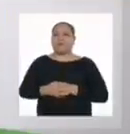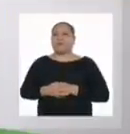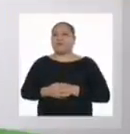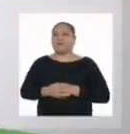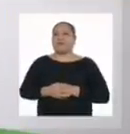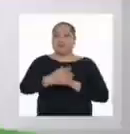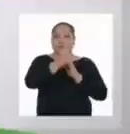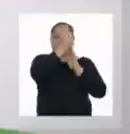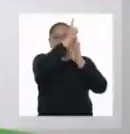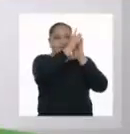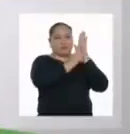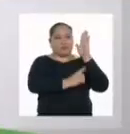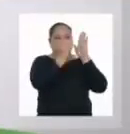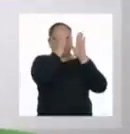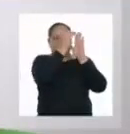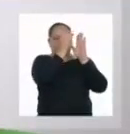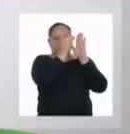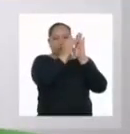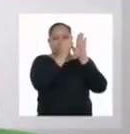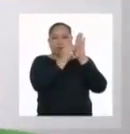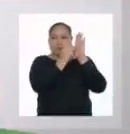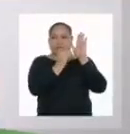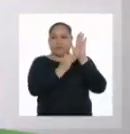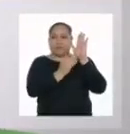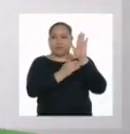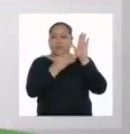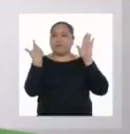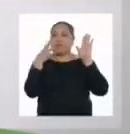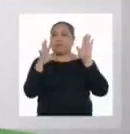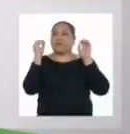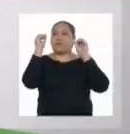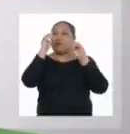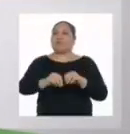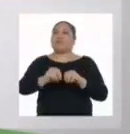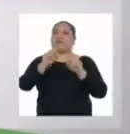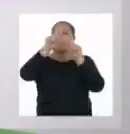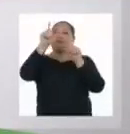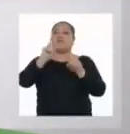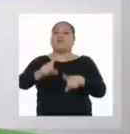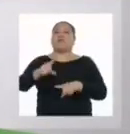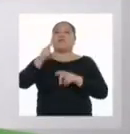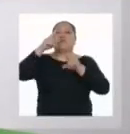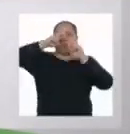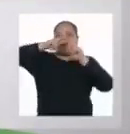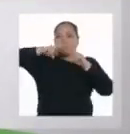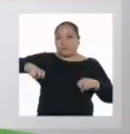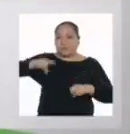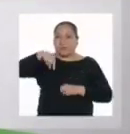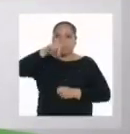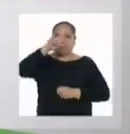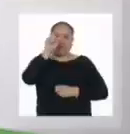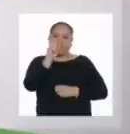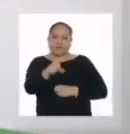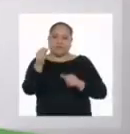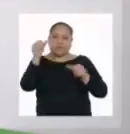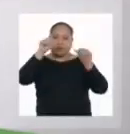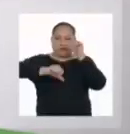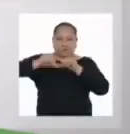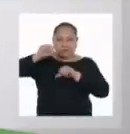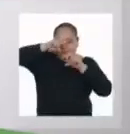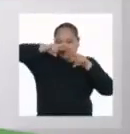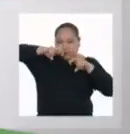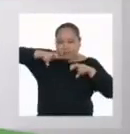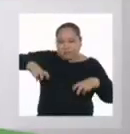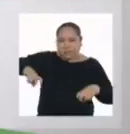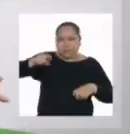Con el listado que acabamos de hacer, ya podemos formular la pregunta de indagación. Una pregunta científicamente